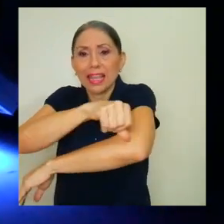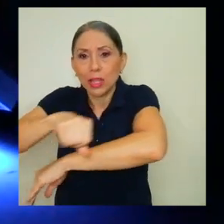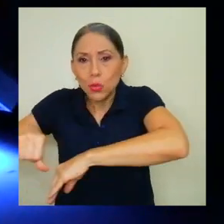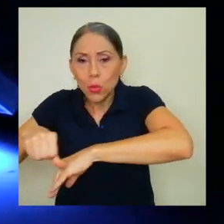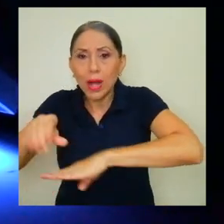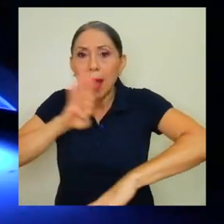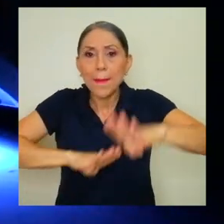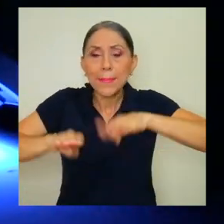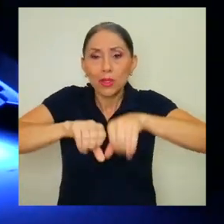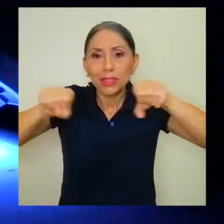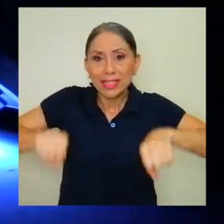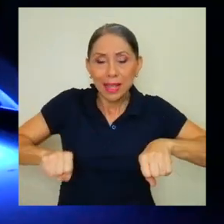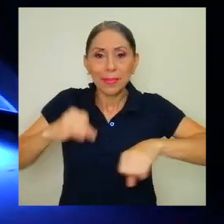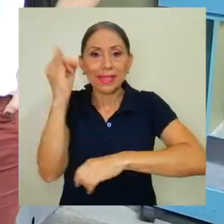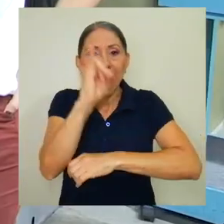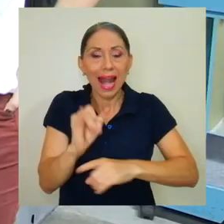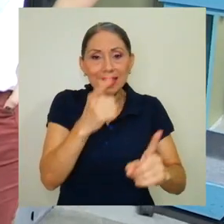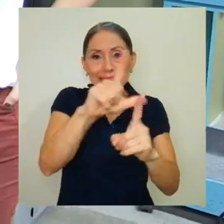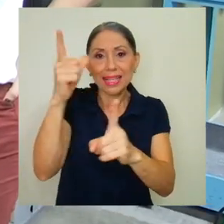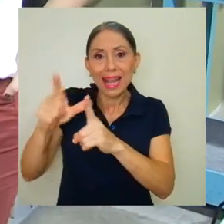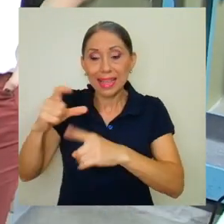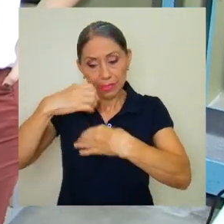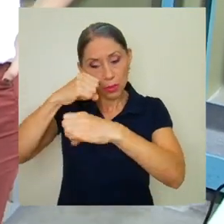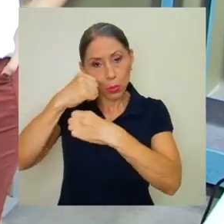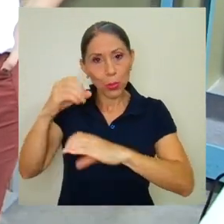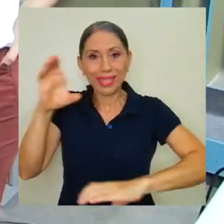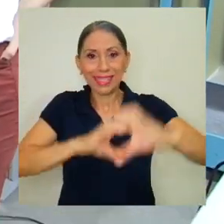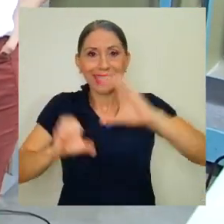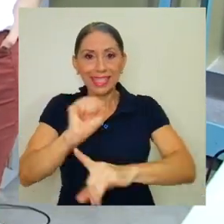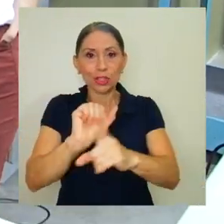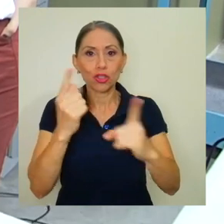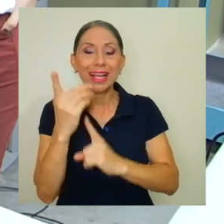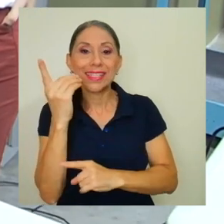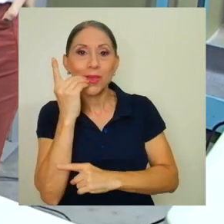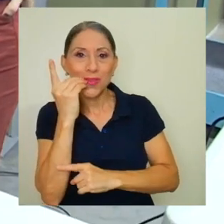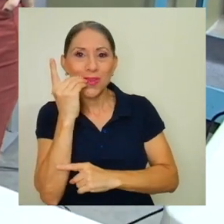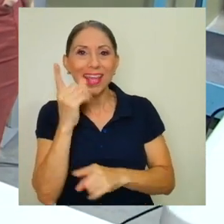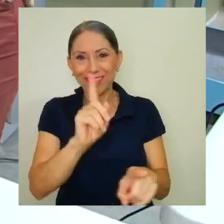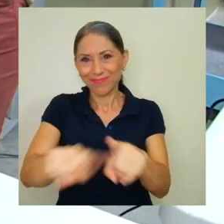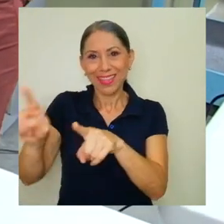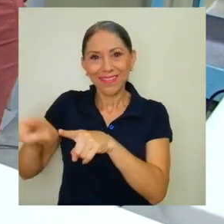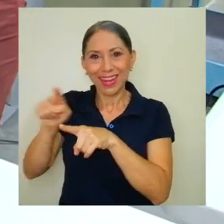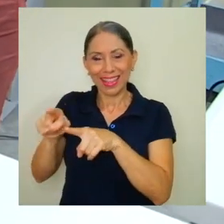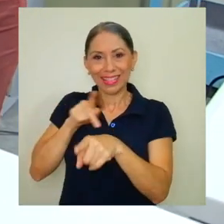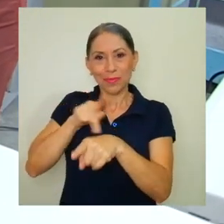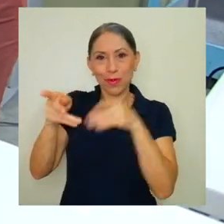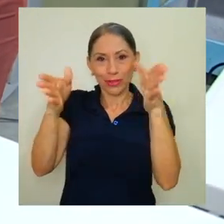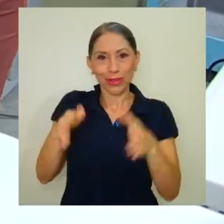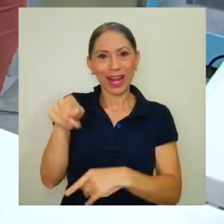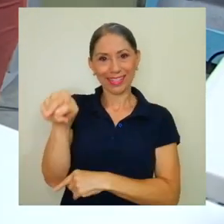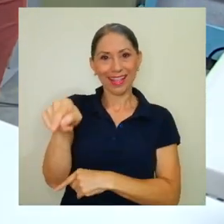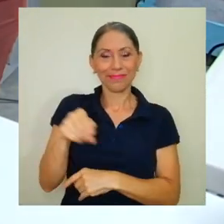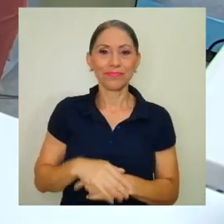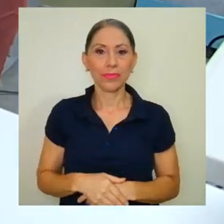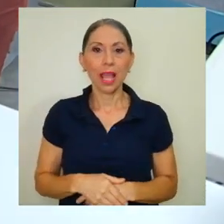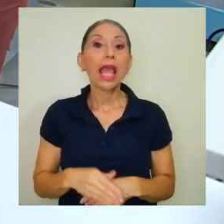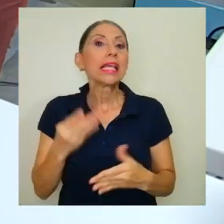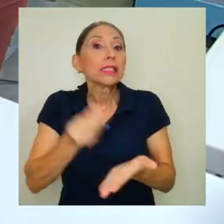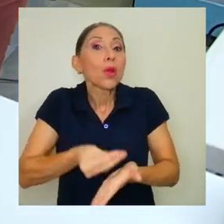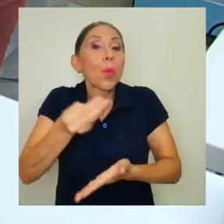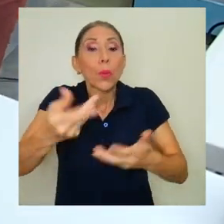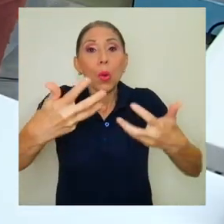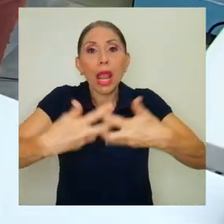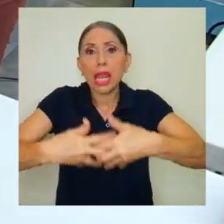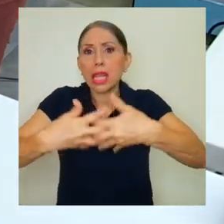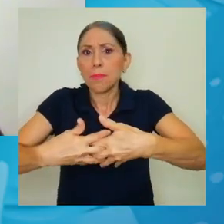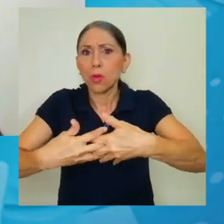Biosistemas, Artes y Letras, Microbiología, Ciencias Sociales y Odontología. Lo que se hizo fue comprar equipos de muy